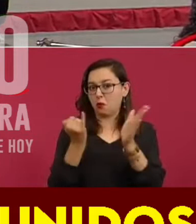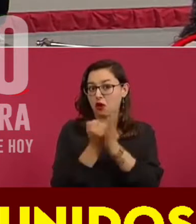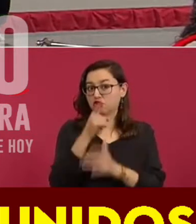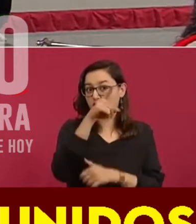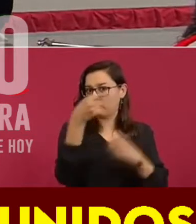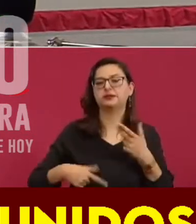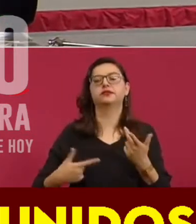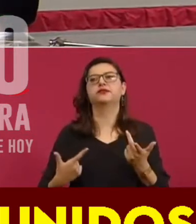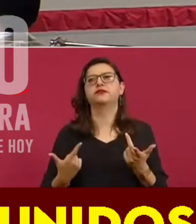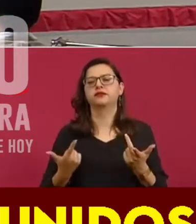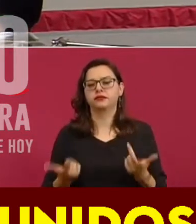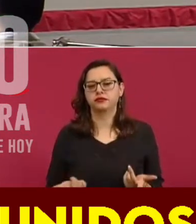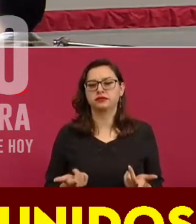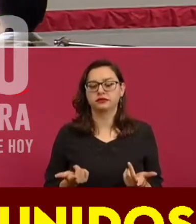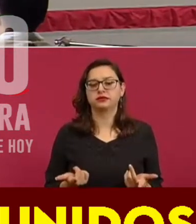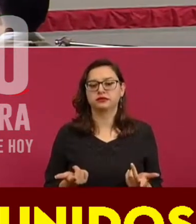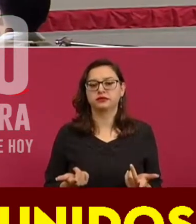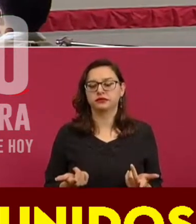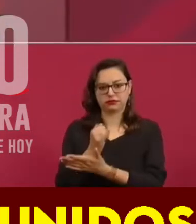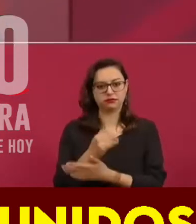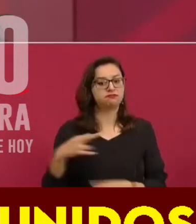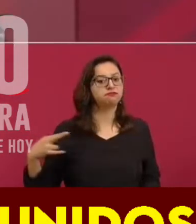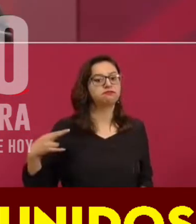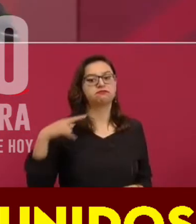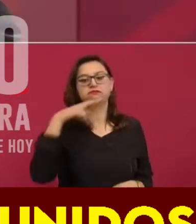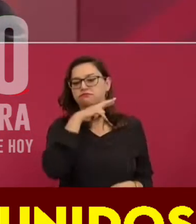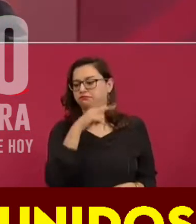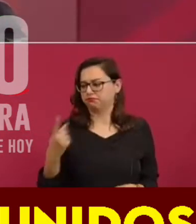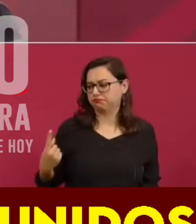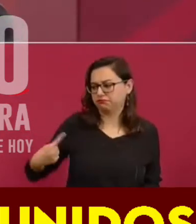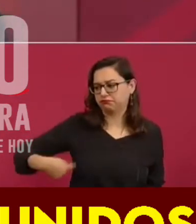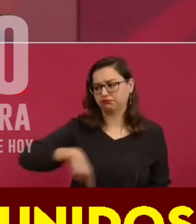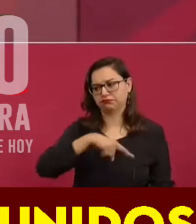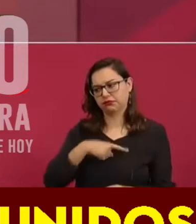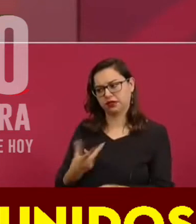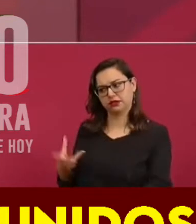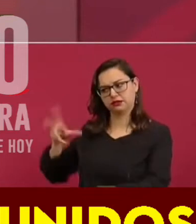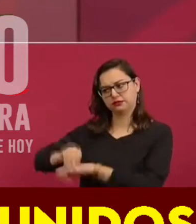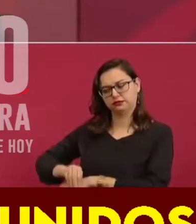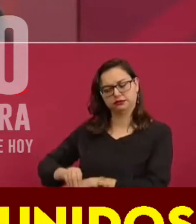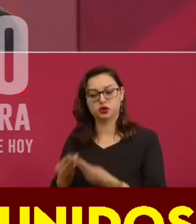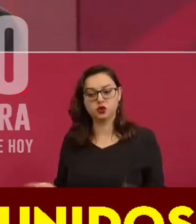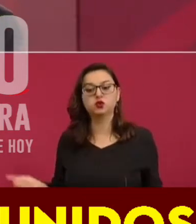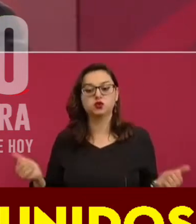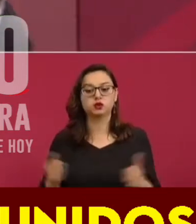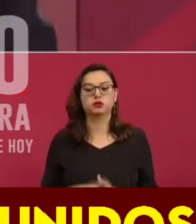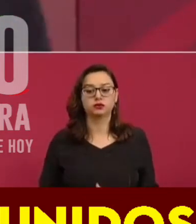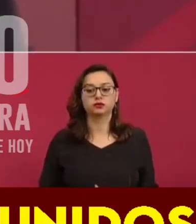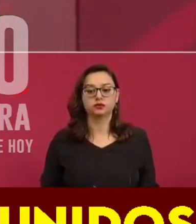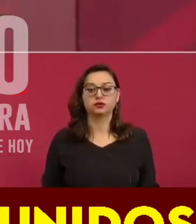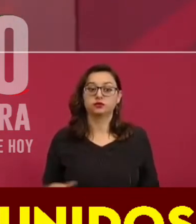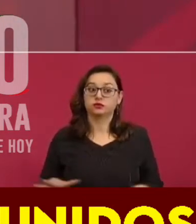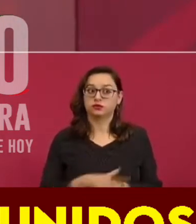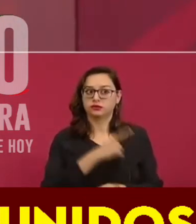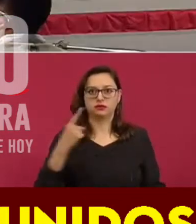intervenir. Ayer mismo se corrigió y ya se resolvió el problema, porque ya estaban